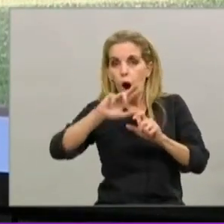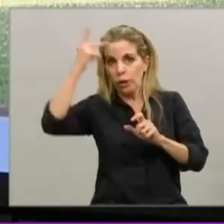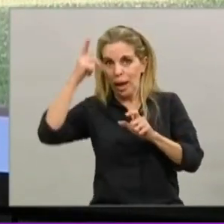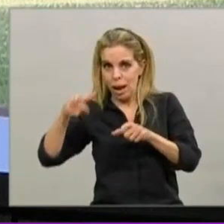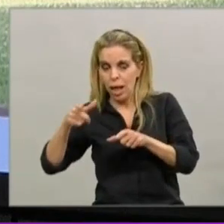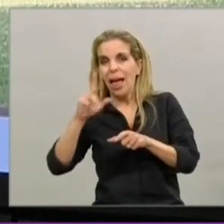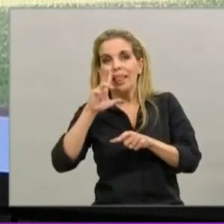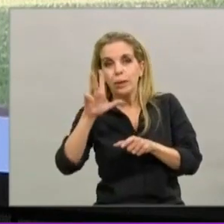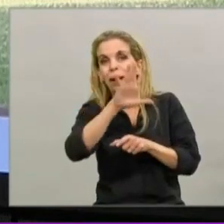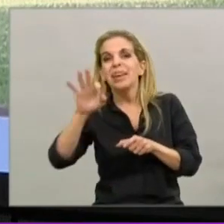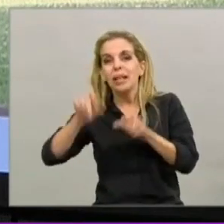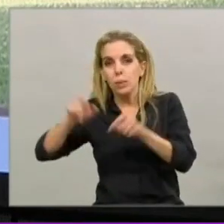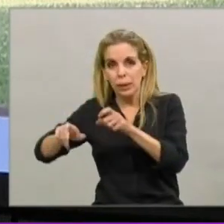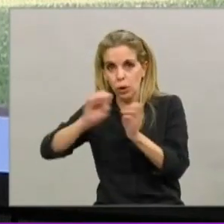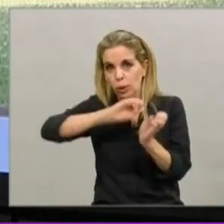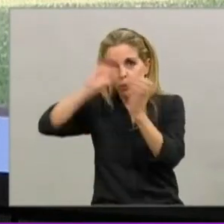en situación de aislamiento.